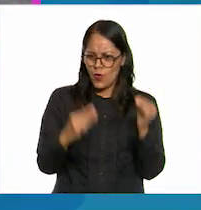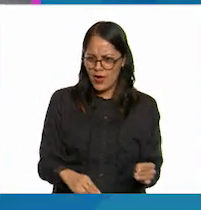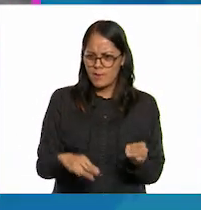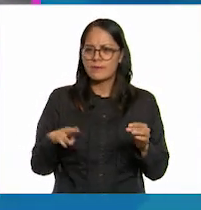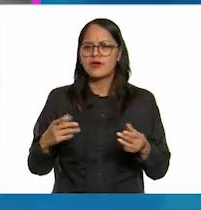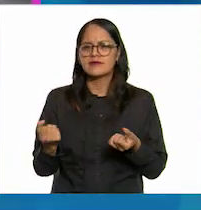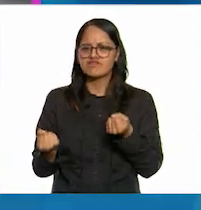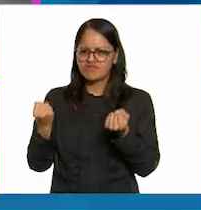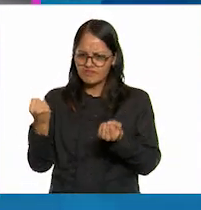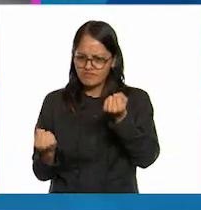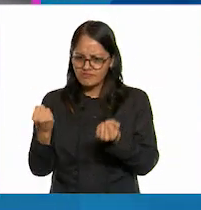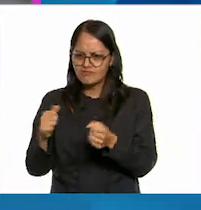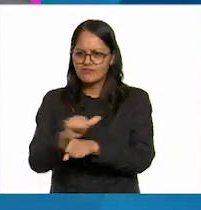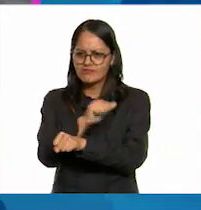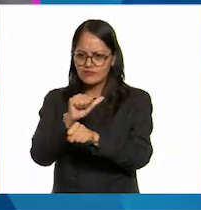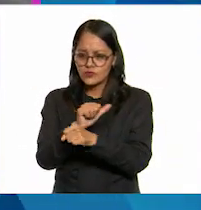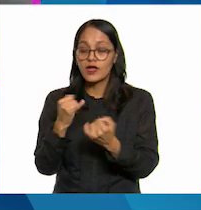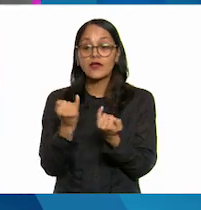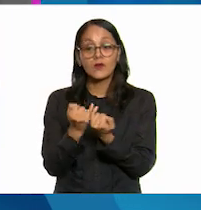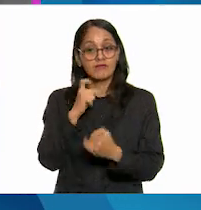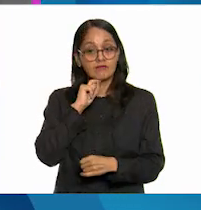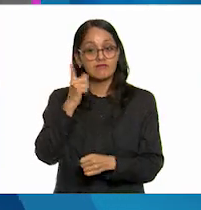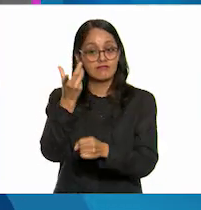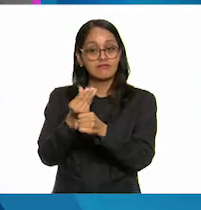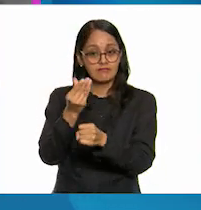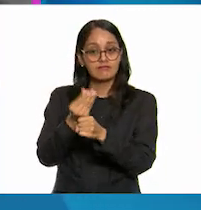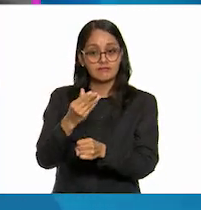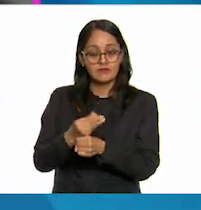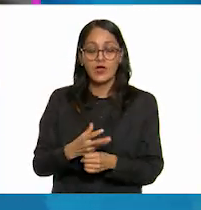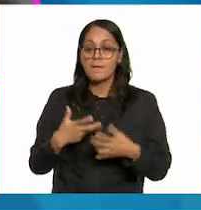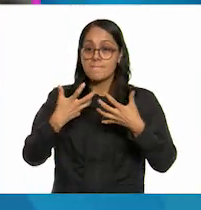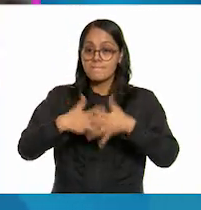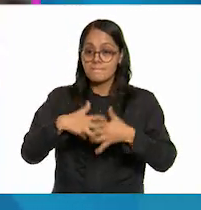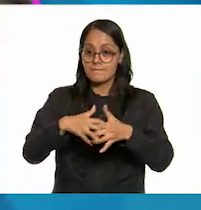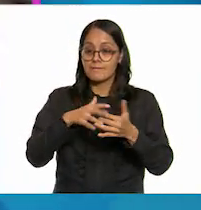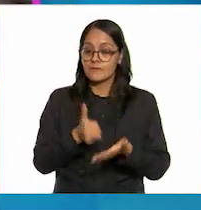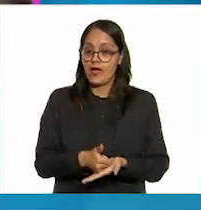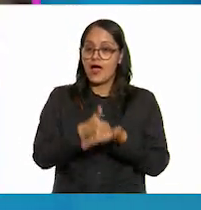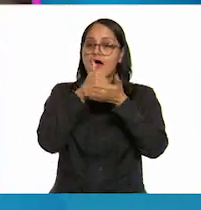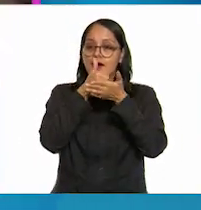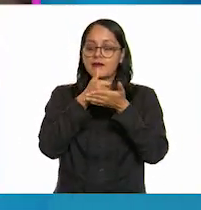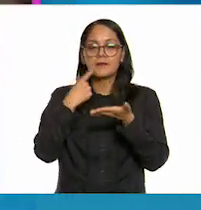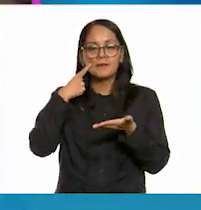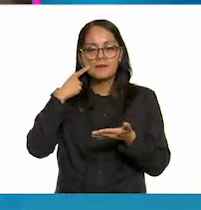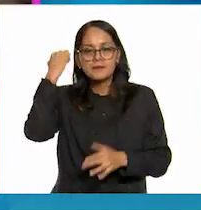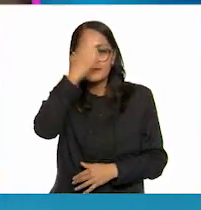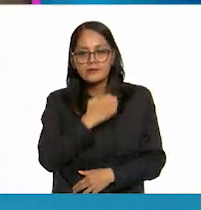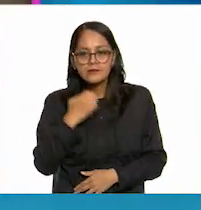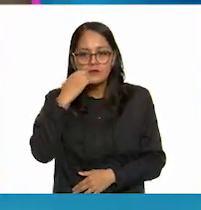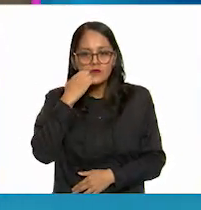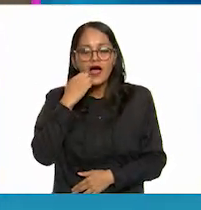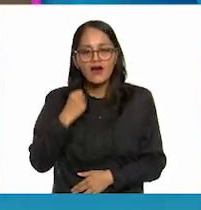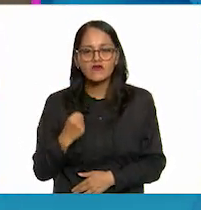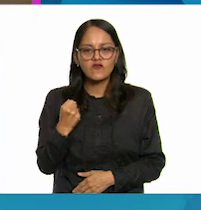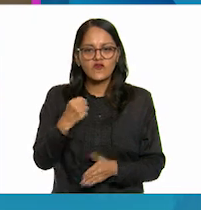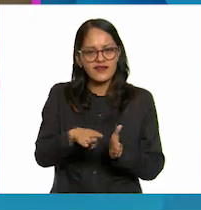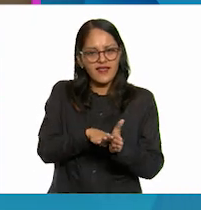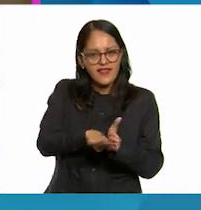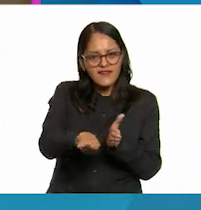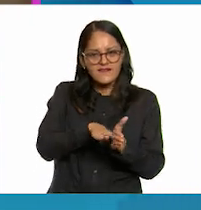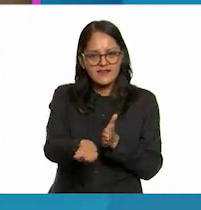automóviles y también para arreglarlos y esas máquinas nos permiten evidenciar los efectos de la fuerza de roce